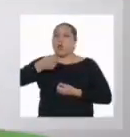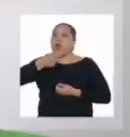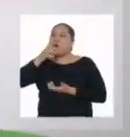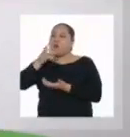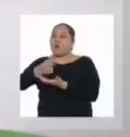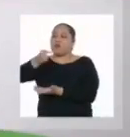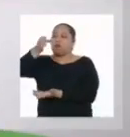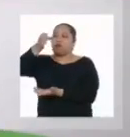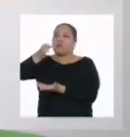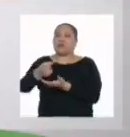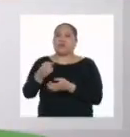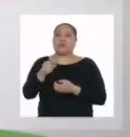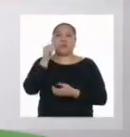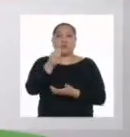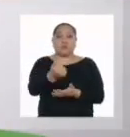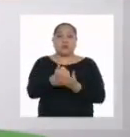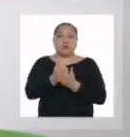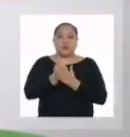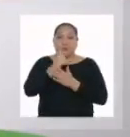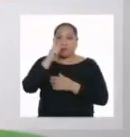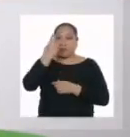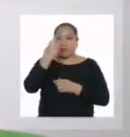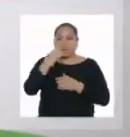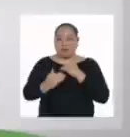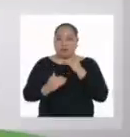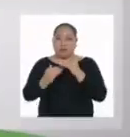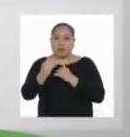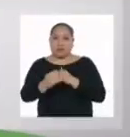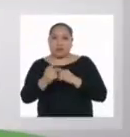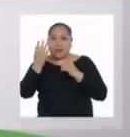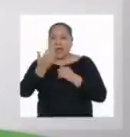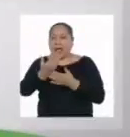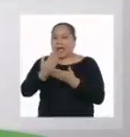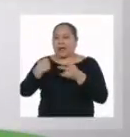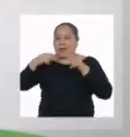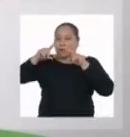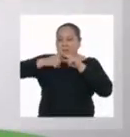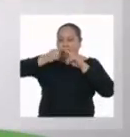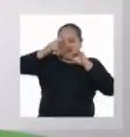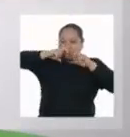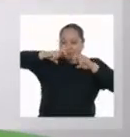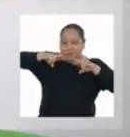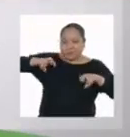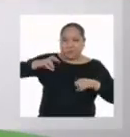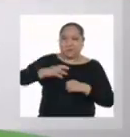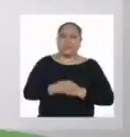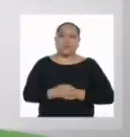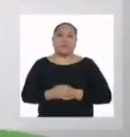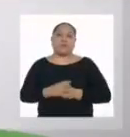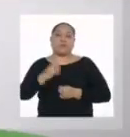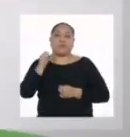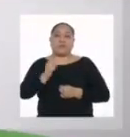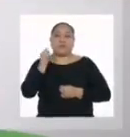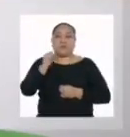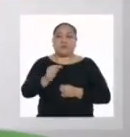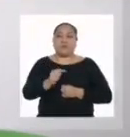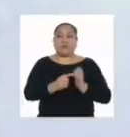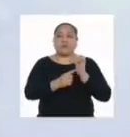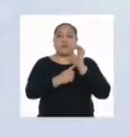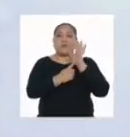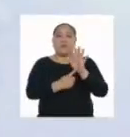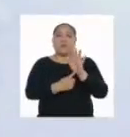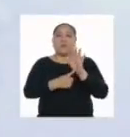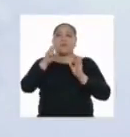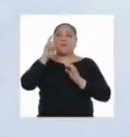agua. Esto nos servirá como paso previo antes de iniciar la indagación científica. Así es. Aquí tenemos una